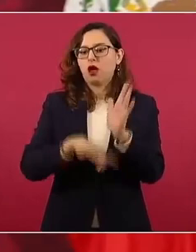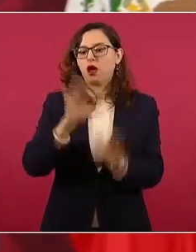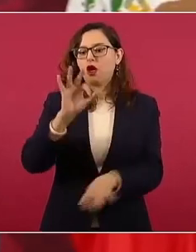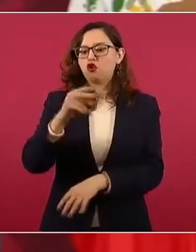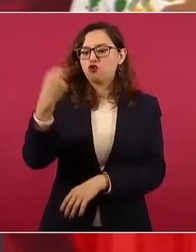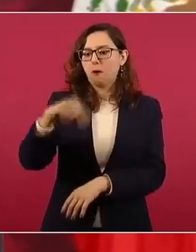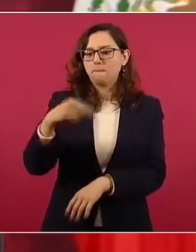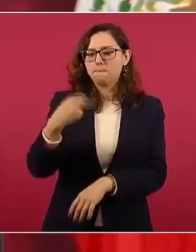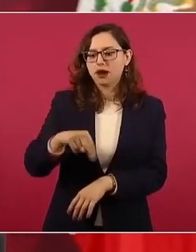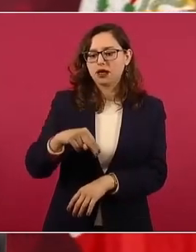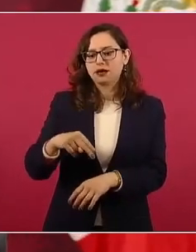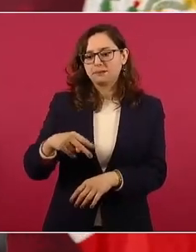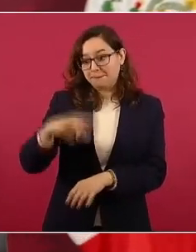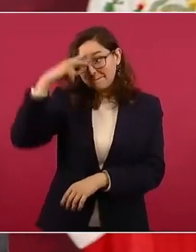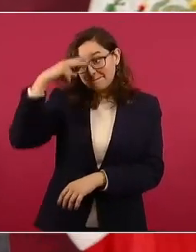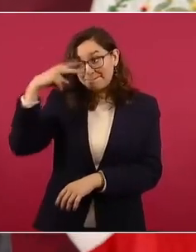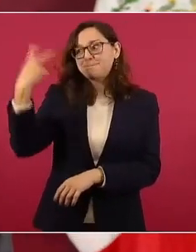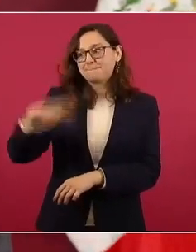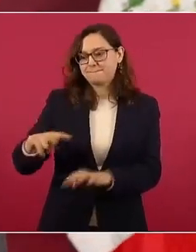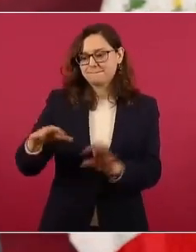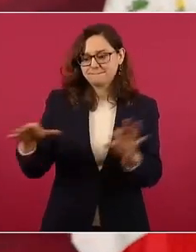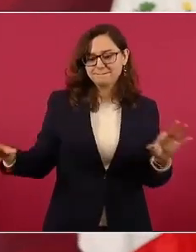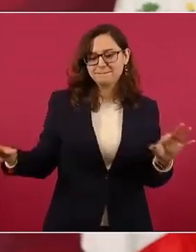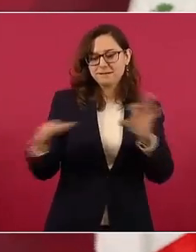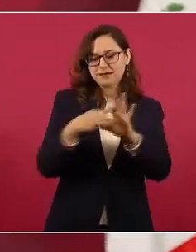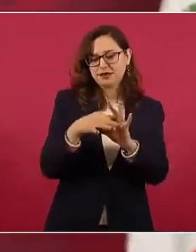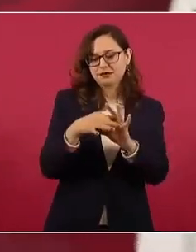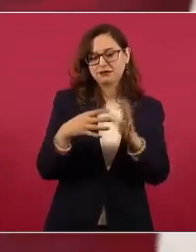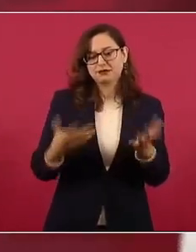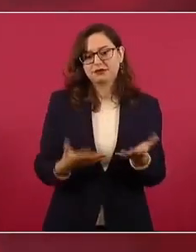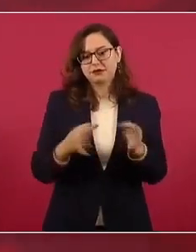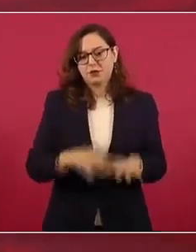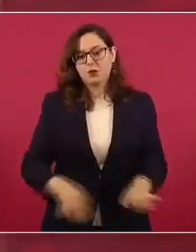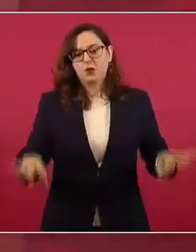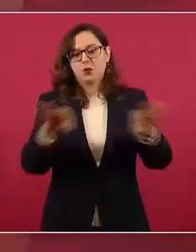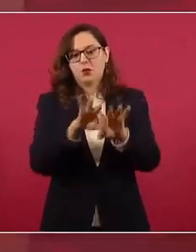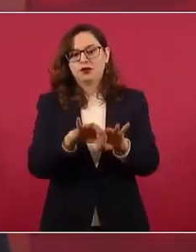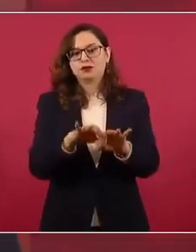de este mineral que es estratégico